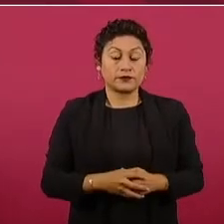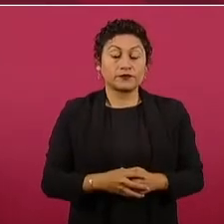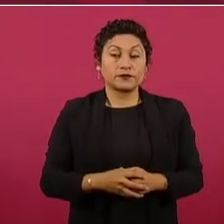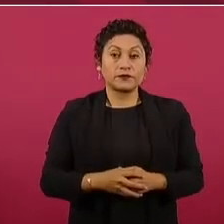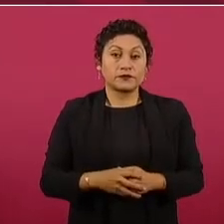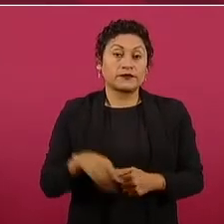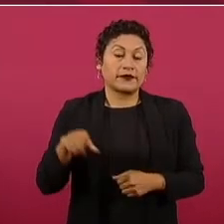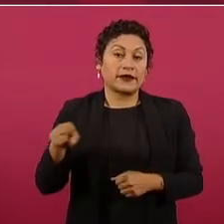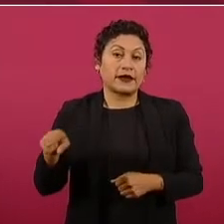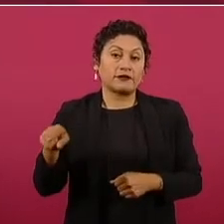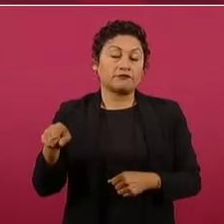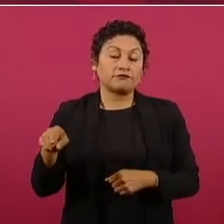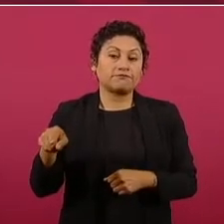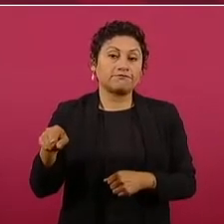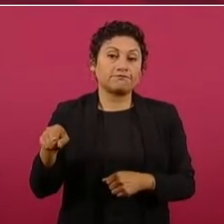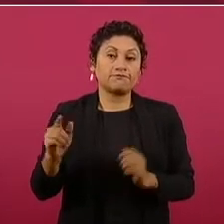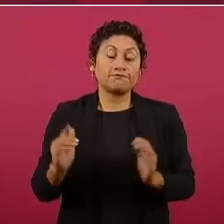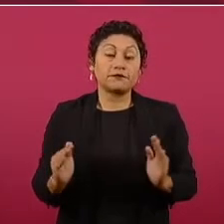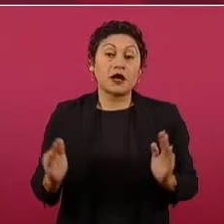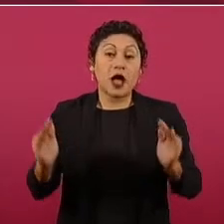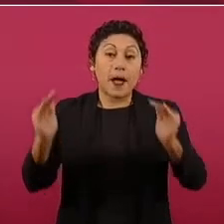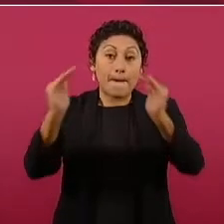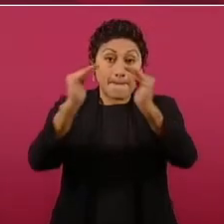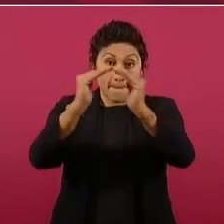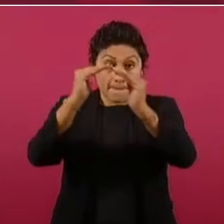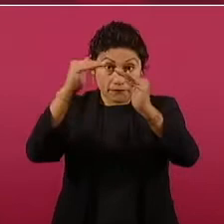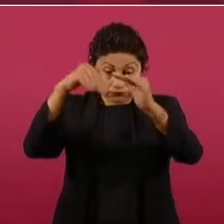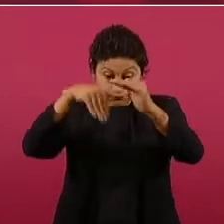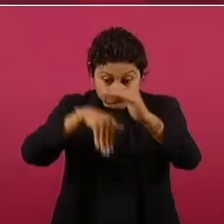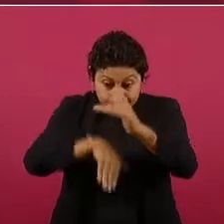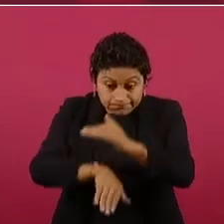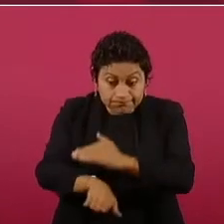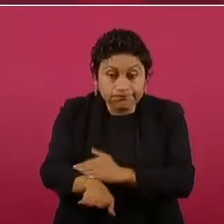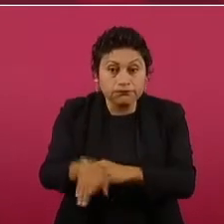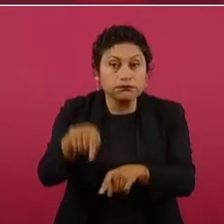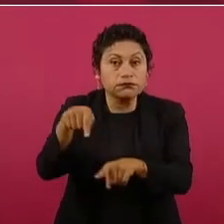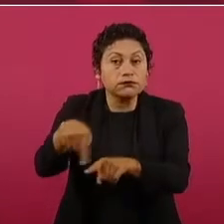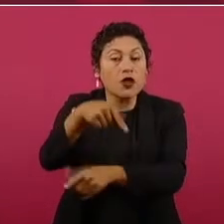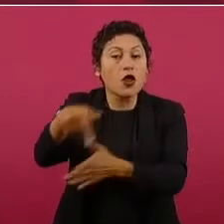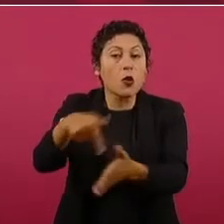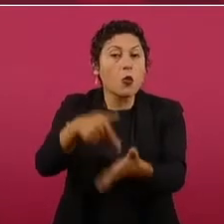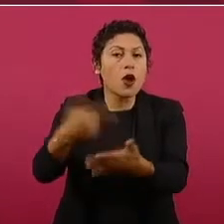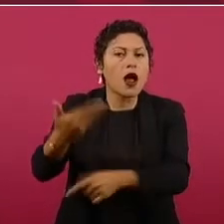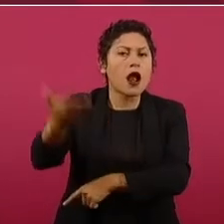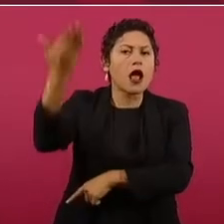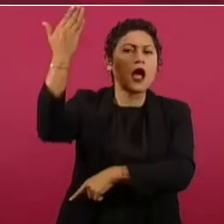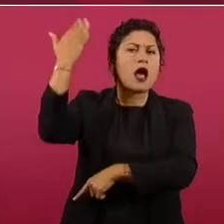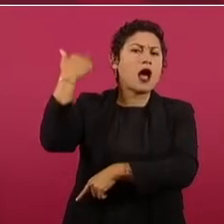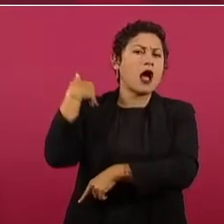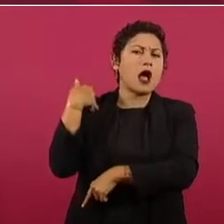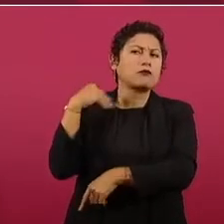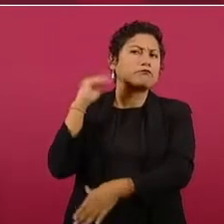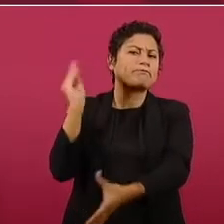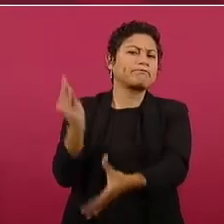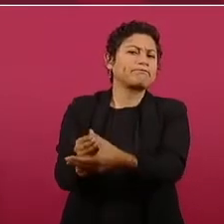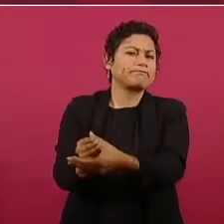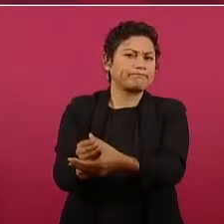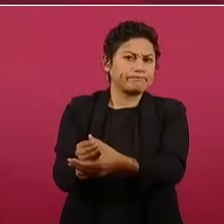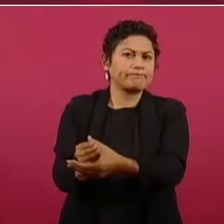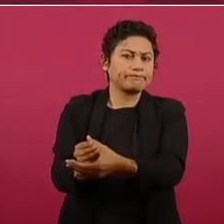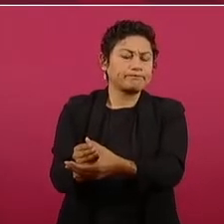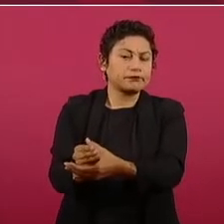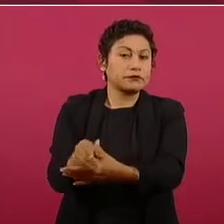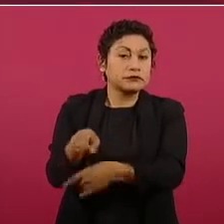Finalmente, el presidente confirmó que el personal de Pemex y la Sedena apoyan a Cuba tras la explosión de los contenedores de combustible.